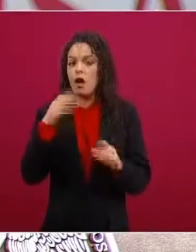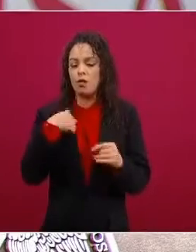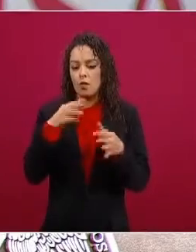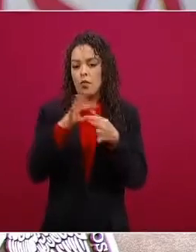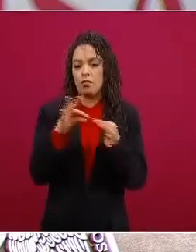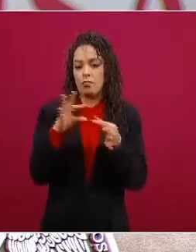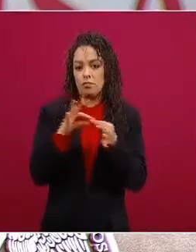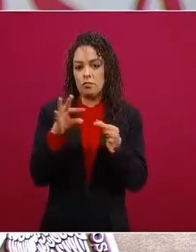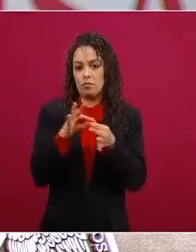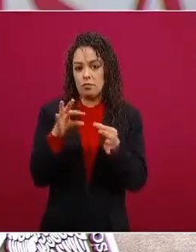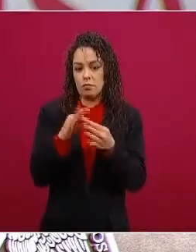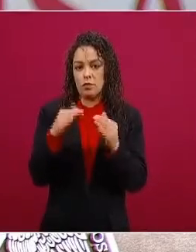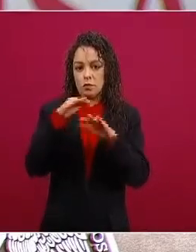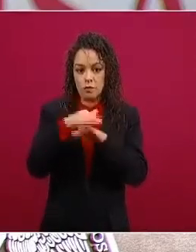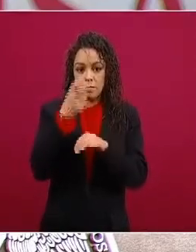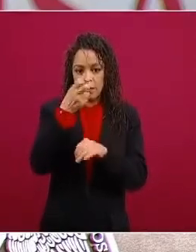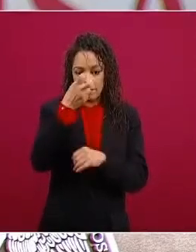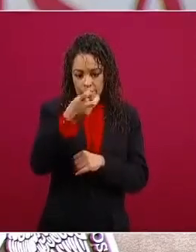no hablé de azteca